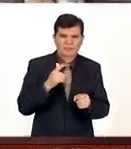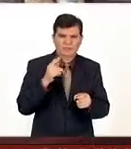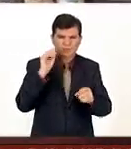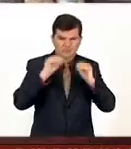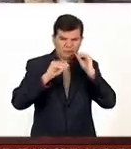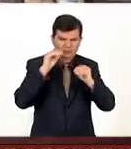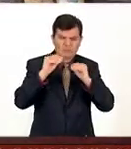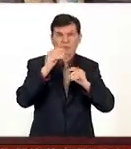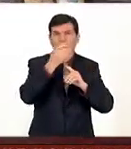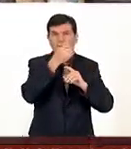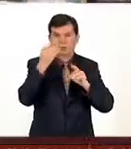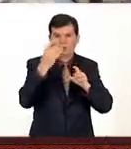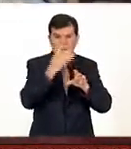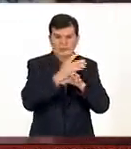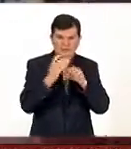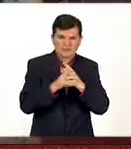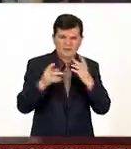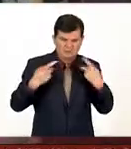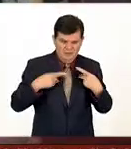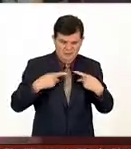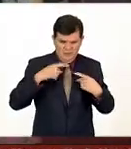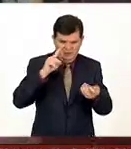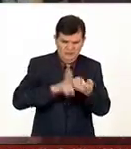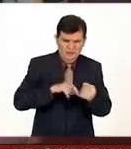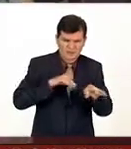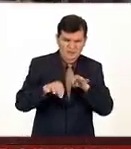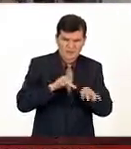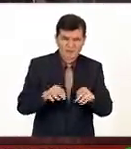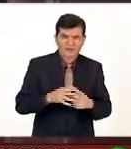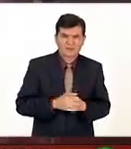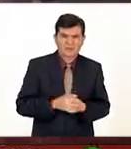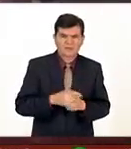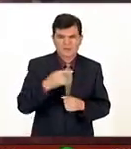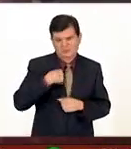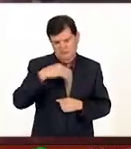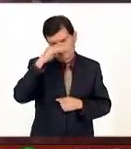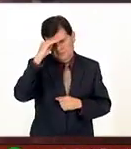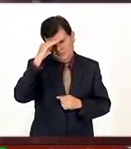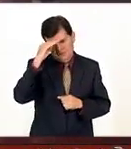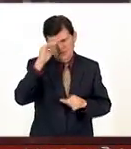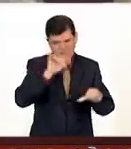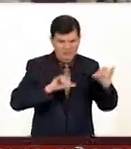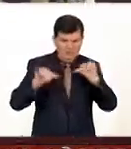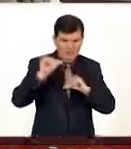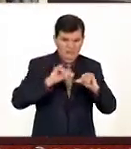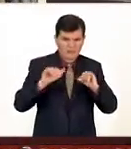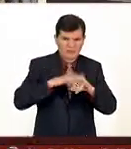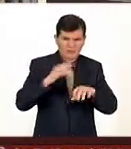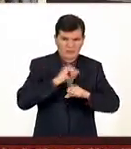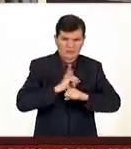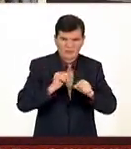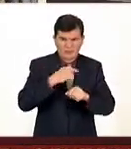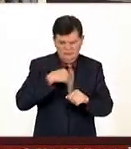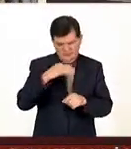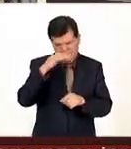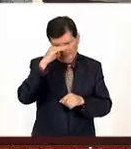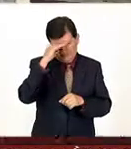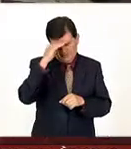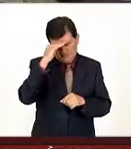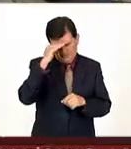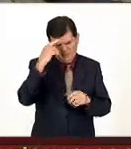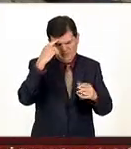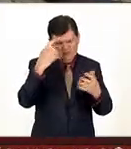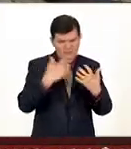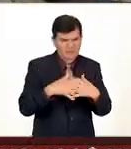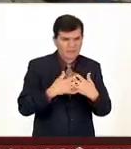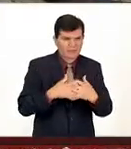estructura y sobre todo la gente que trabaja ahí porque uno piensa en un laboratorio física nuclear y te viene a la